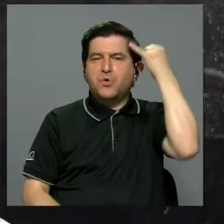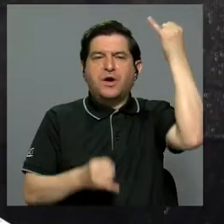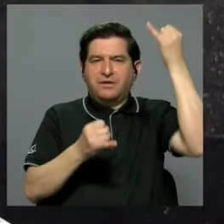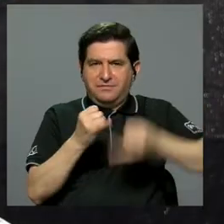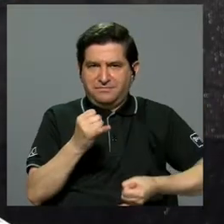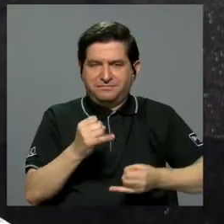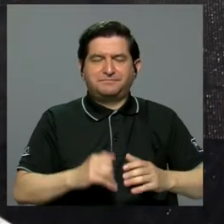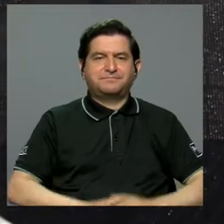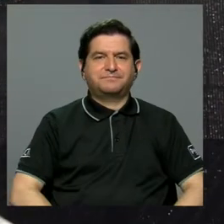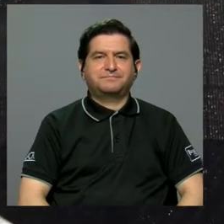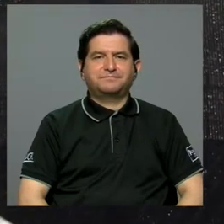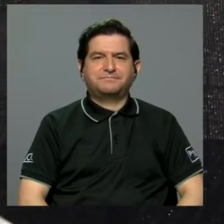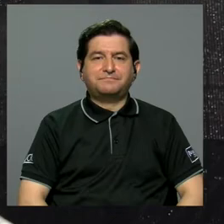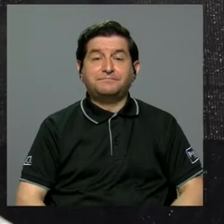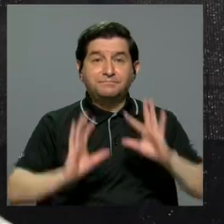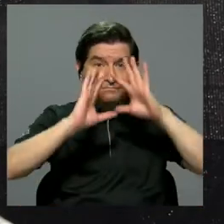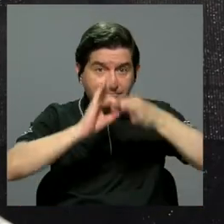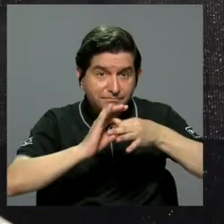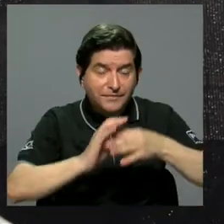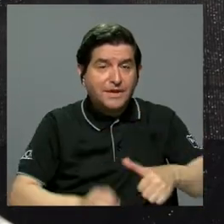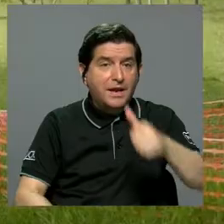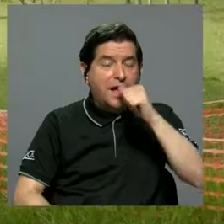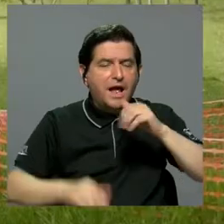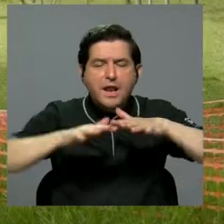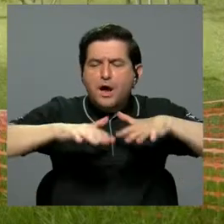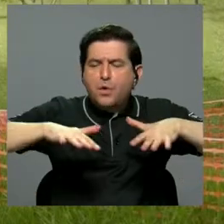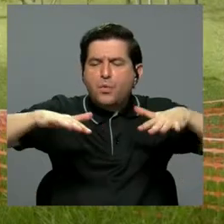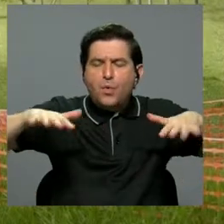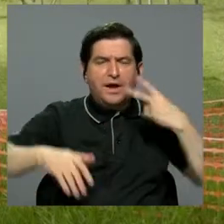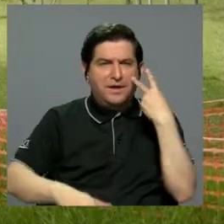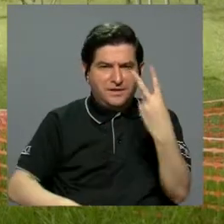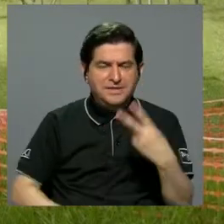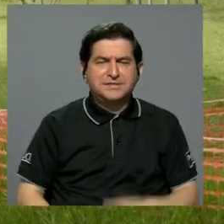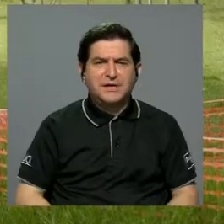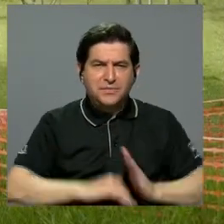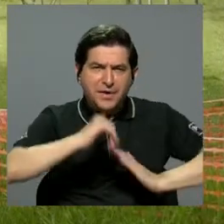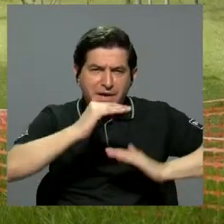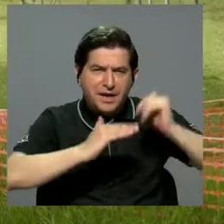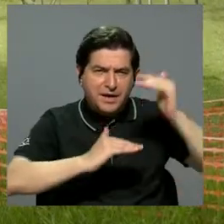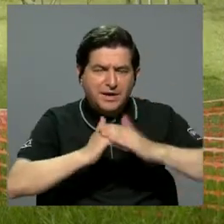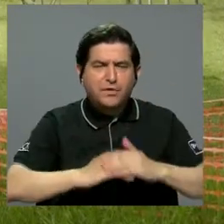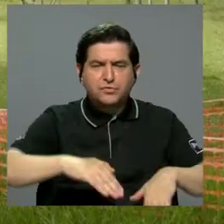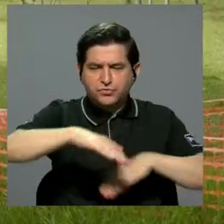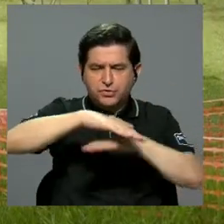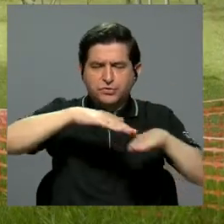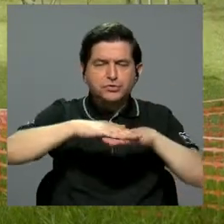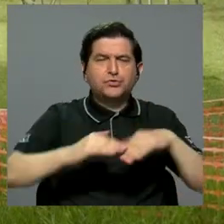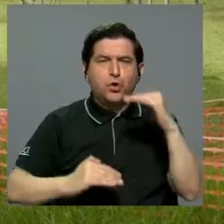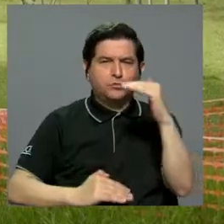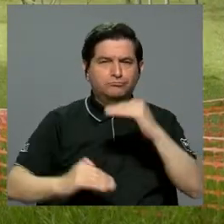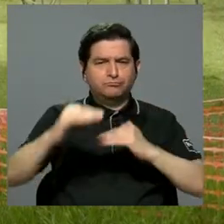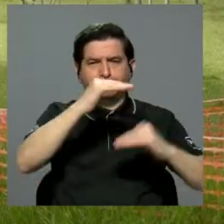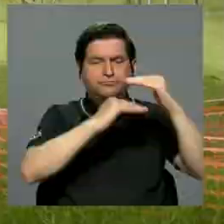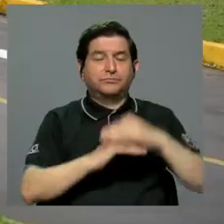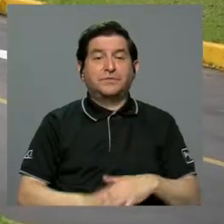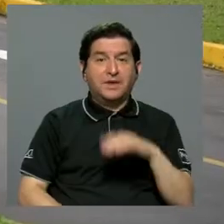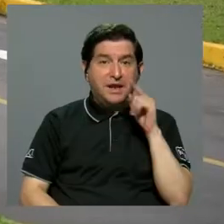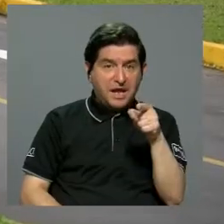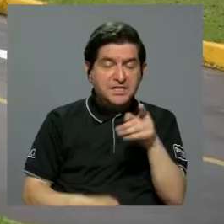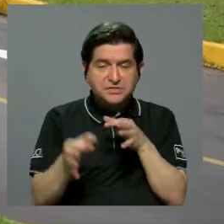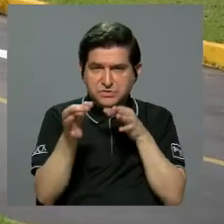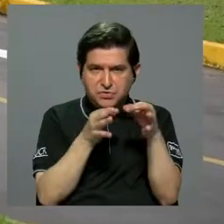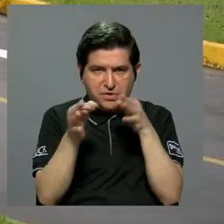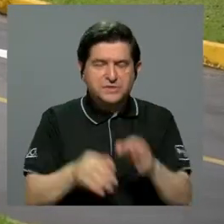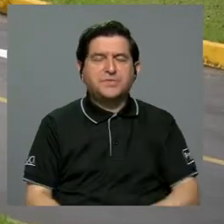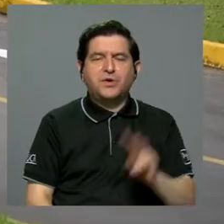las mismas conclusiones. Con respecto al agua en posada que se observó en la construcción de los cimientos del edificio, esto